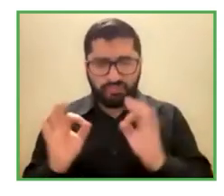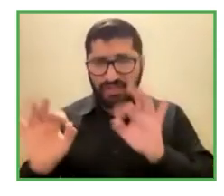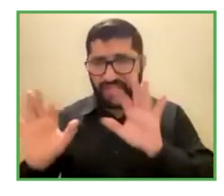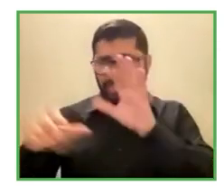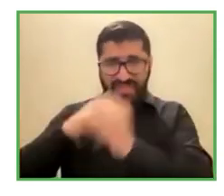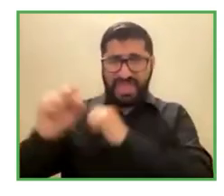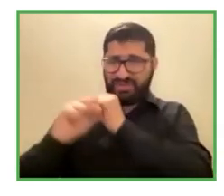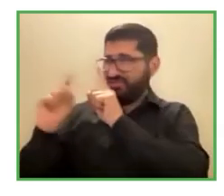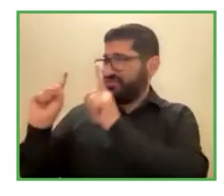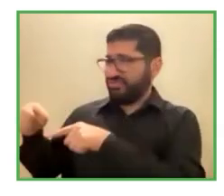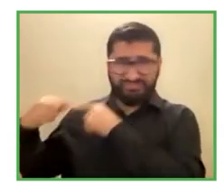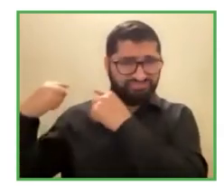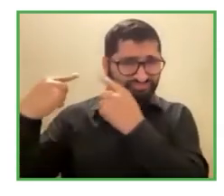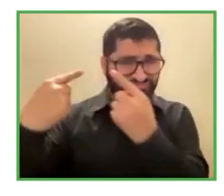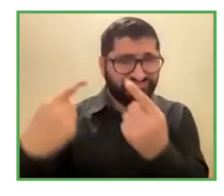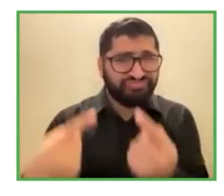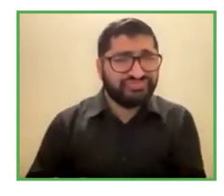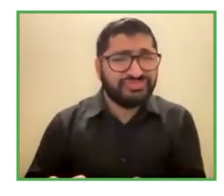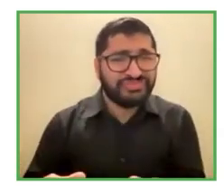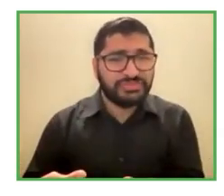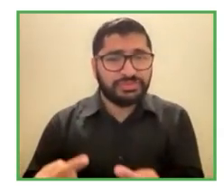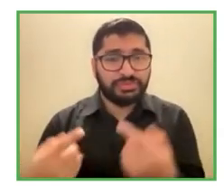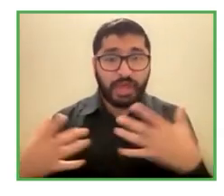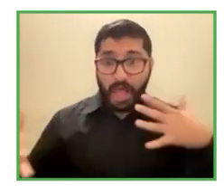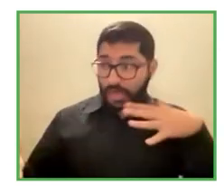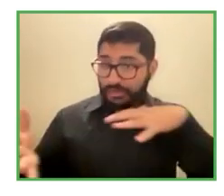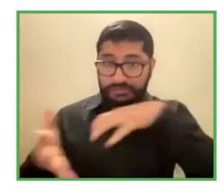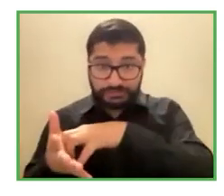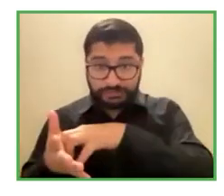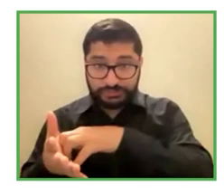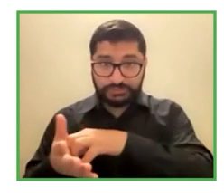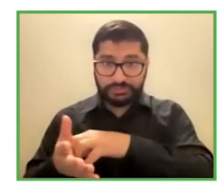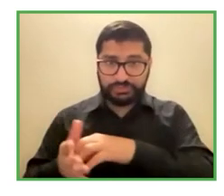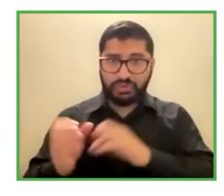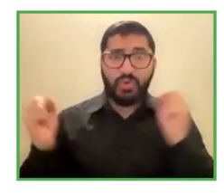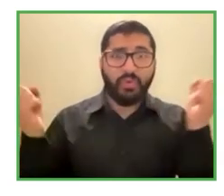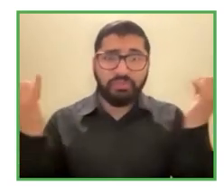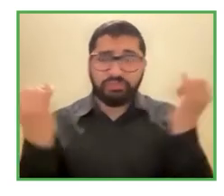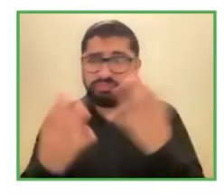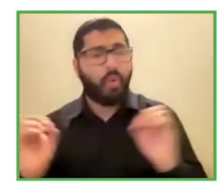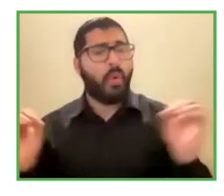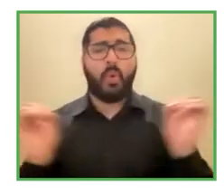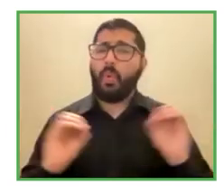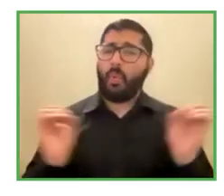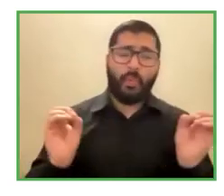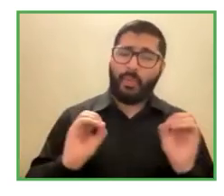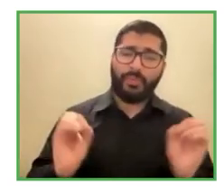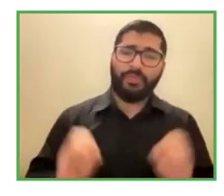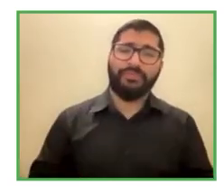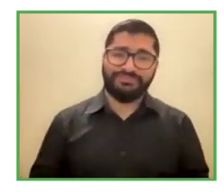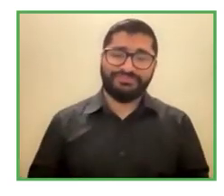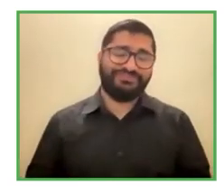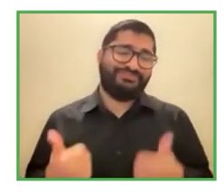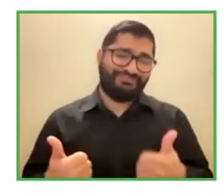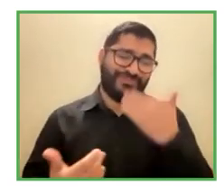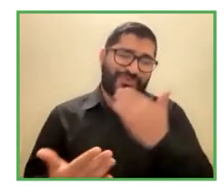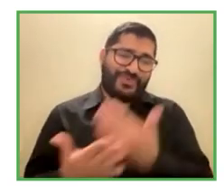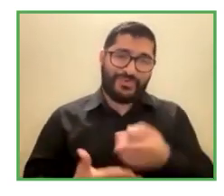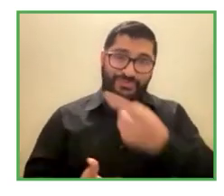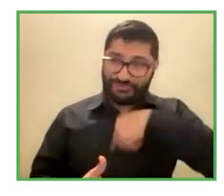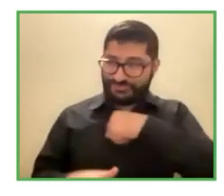cuando nuestra media bueno nuestro PIC fue sobre 400 empleados pero nuestra media fue no sé